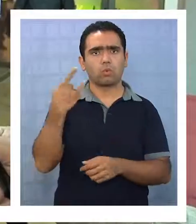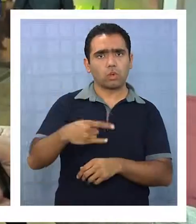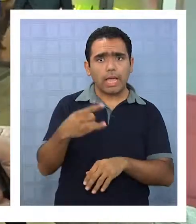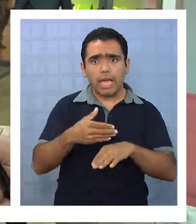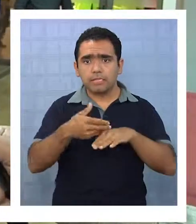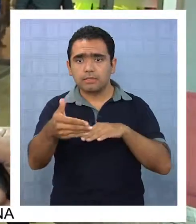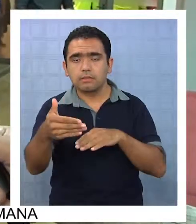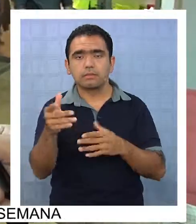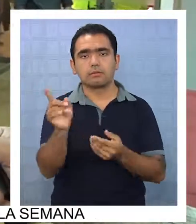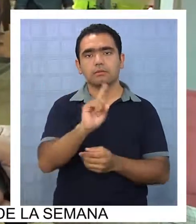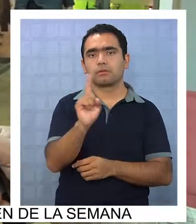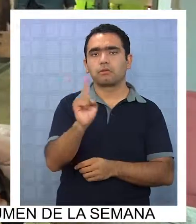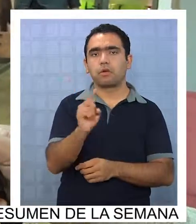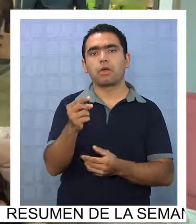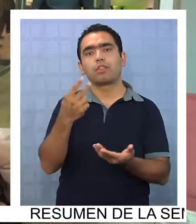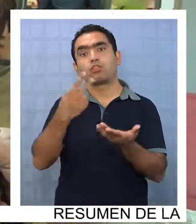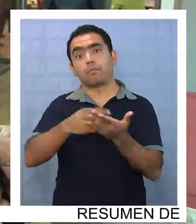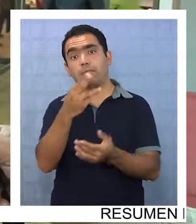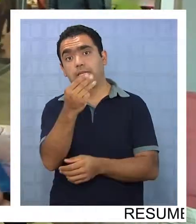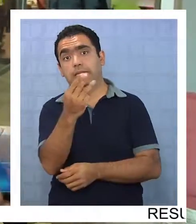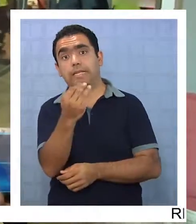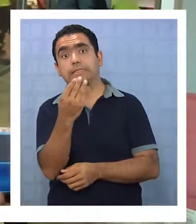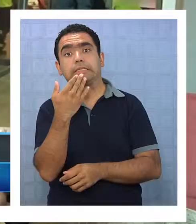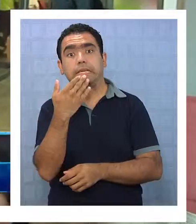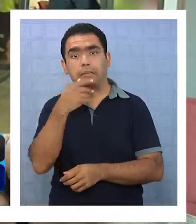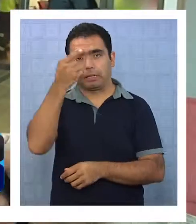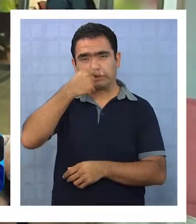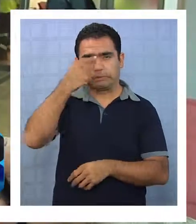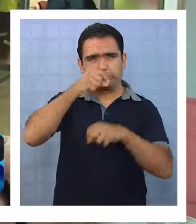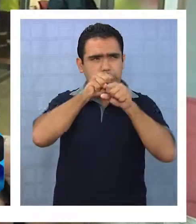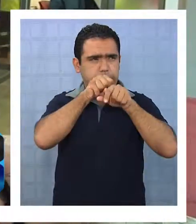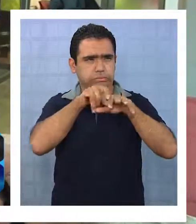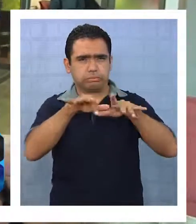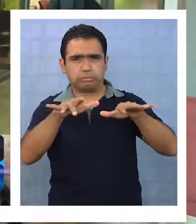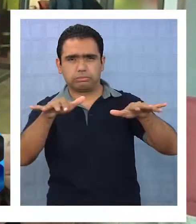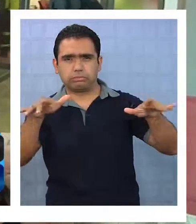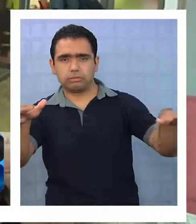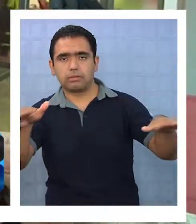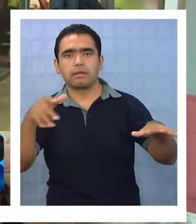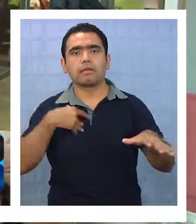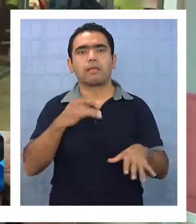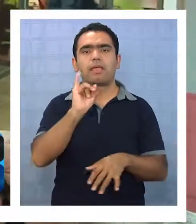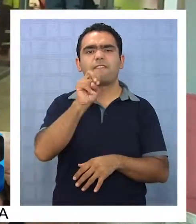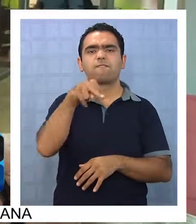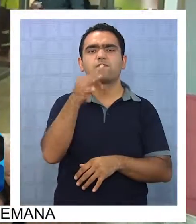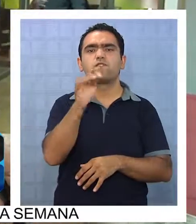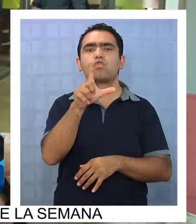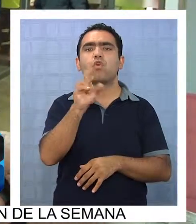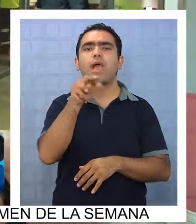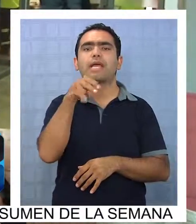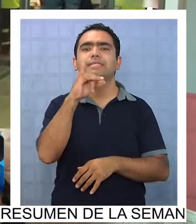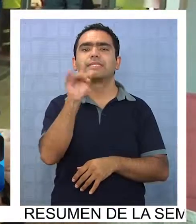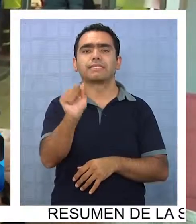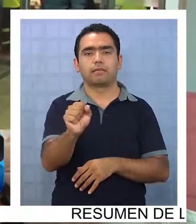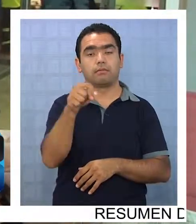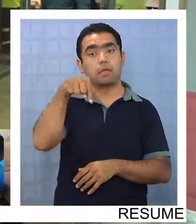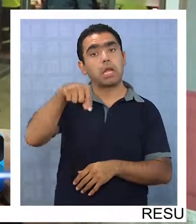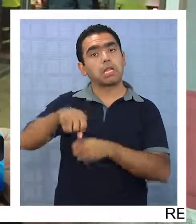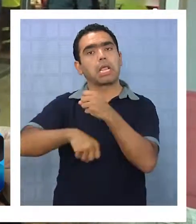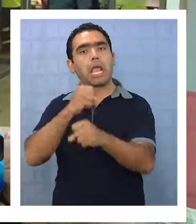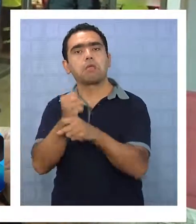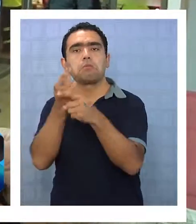ni tampoco como el año 2013 que tuvimos una emergencia sanitaria por los casos de influenza en la región. Este es un año